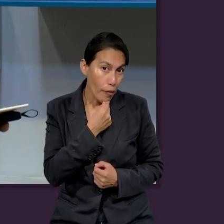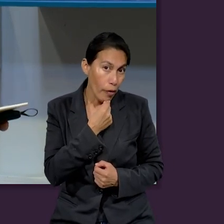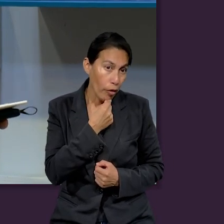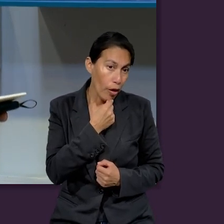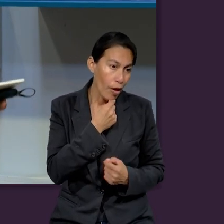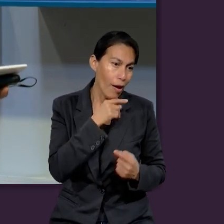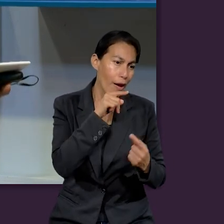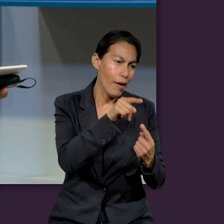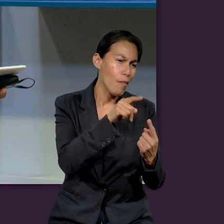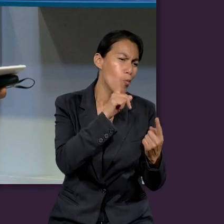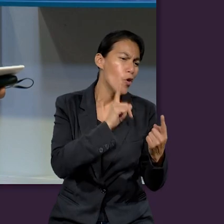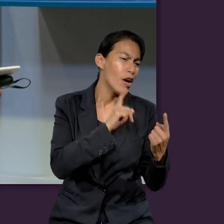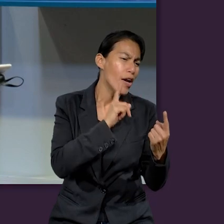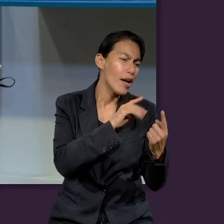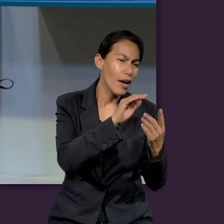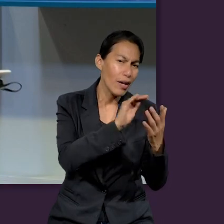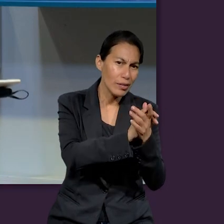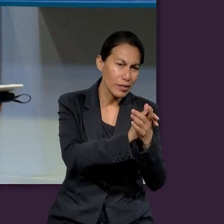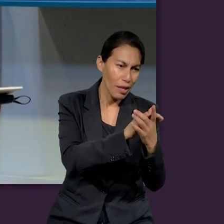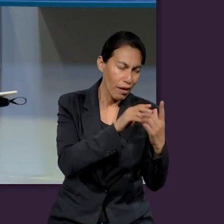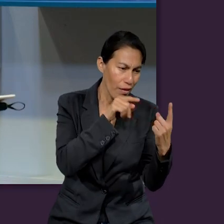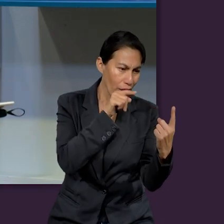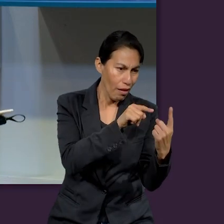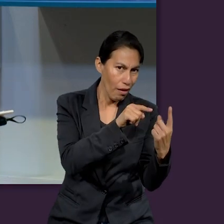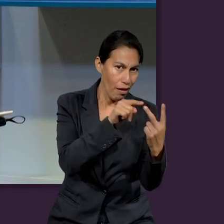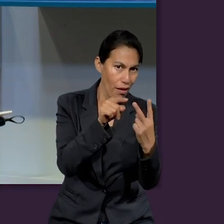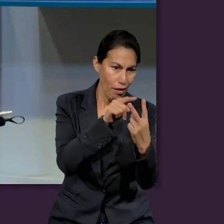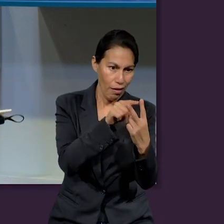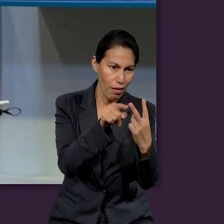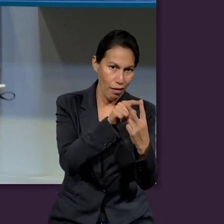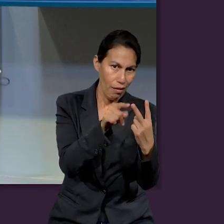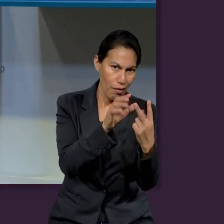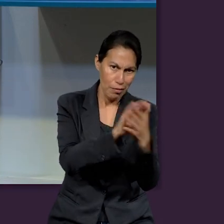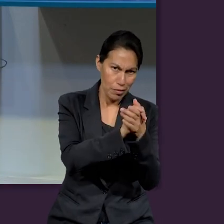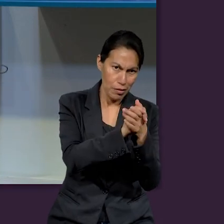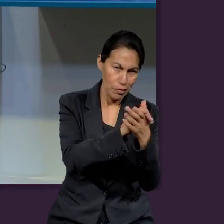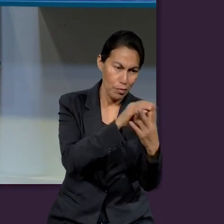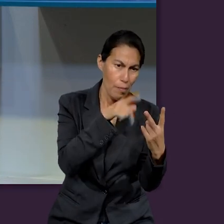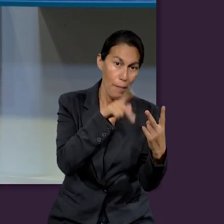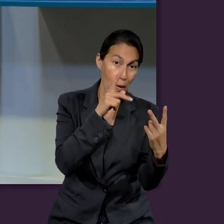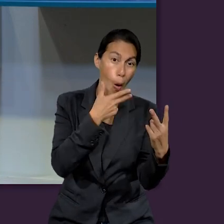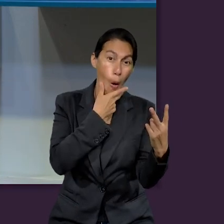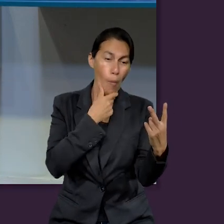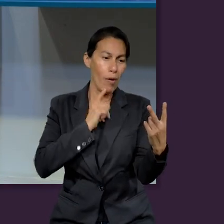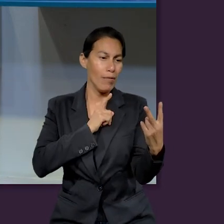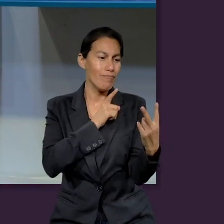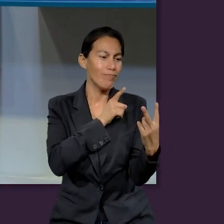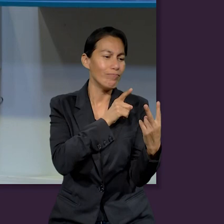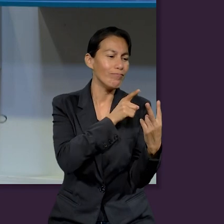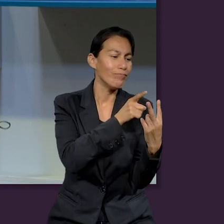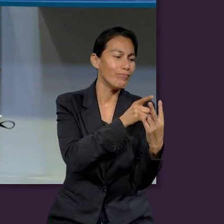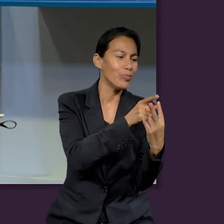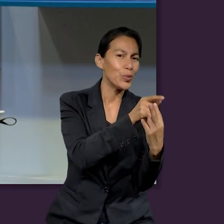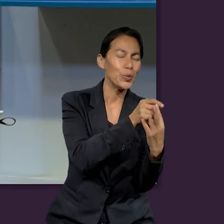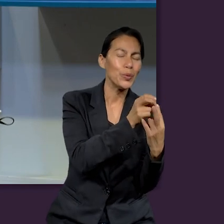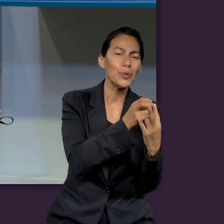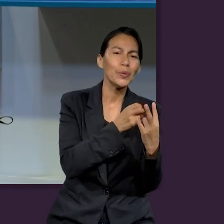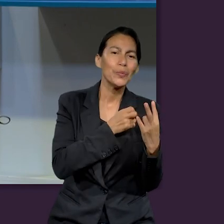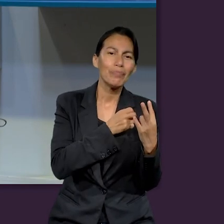casada y la toma, destruye a una familia. Esto es lo que no meditó Acán y no meditó,